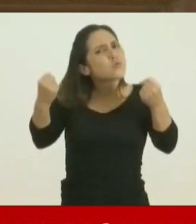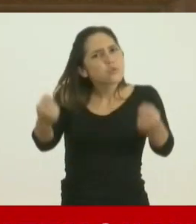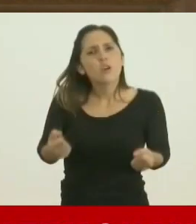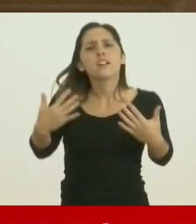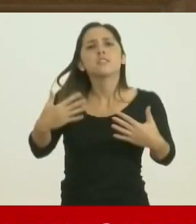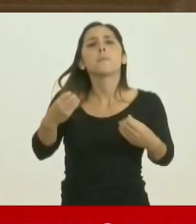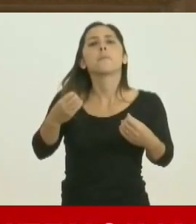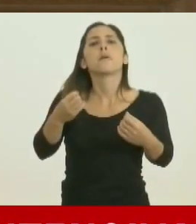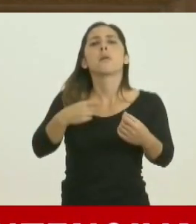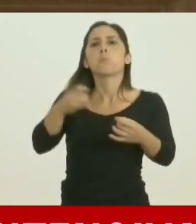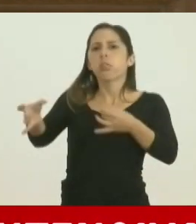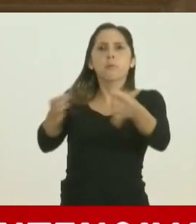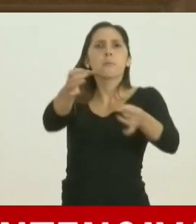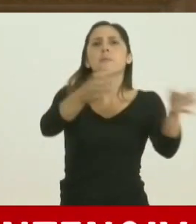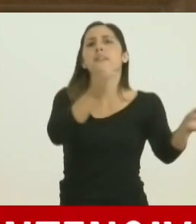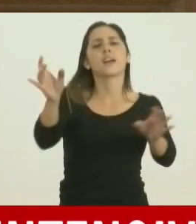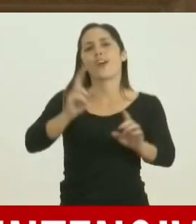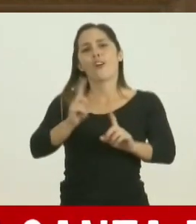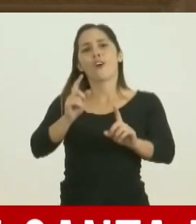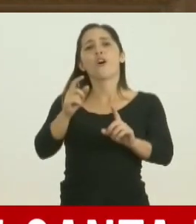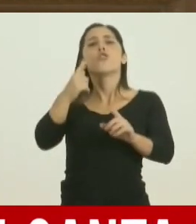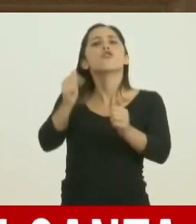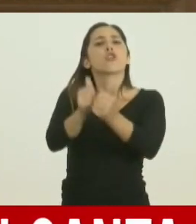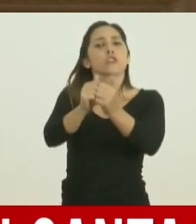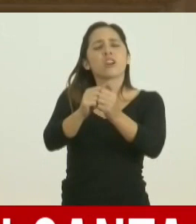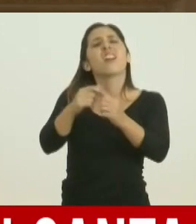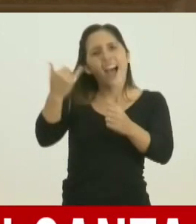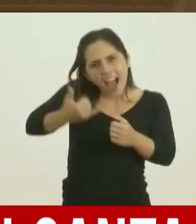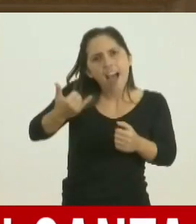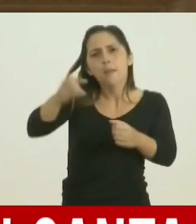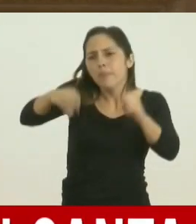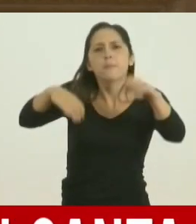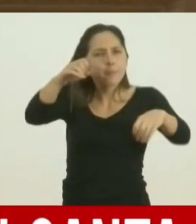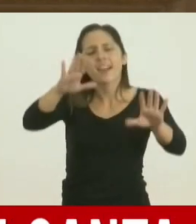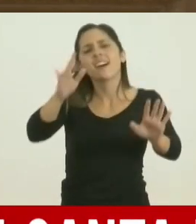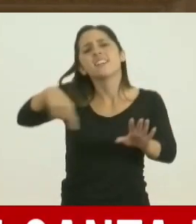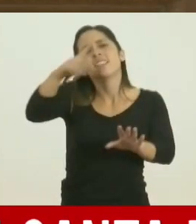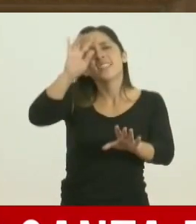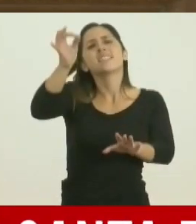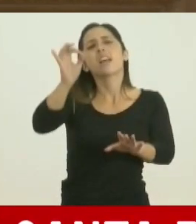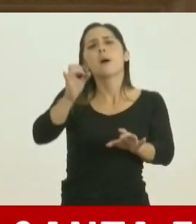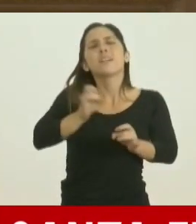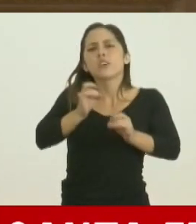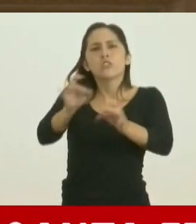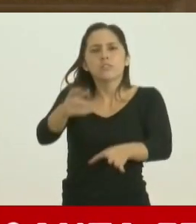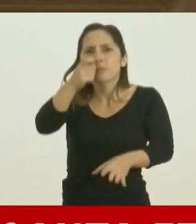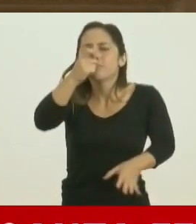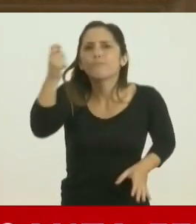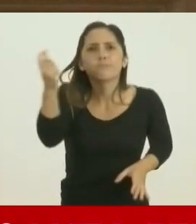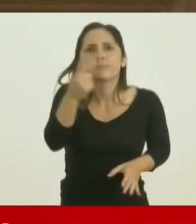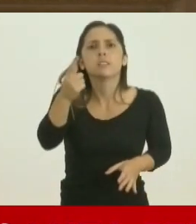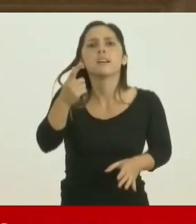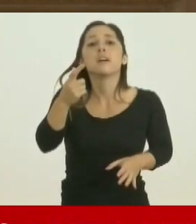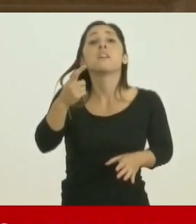casos no se disparen, para tener estos casos que vamos a seguir teniendo. una enfermedad, como todos ya saben, altamente contagiosa, pero si